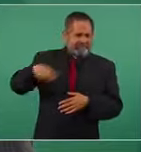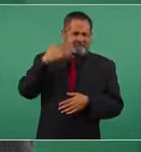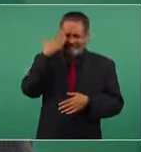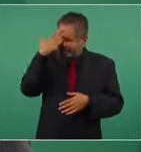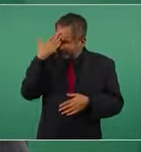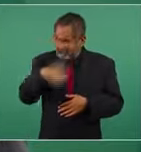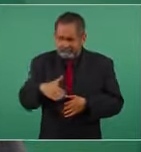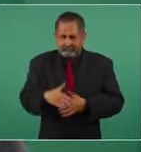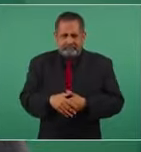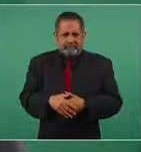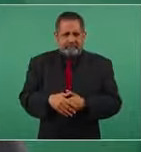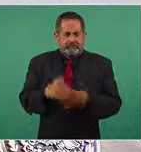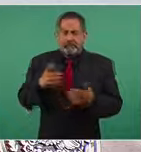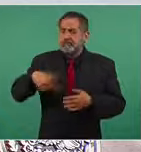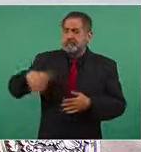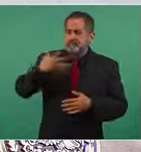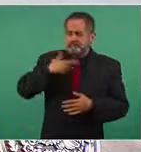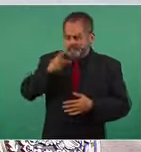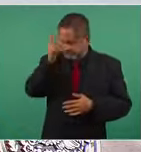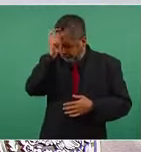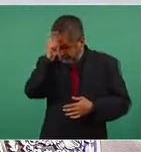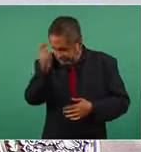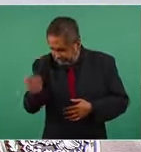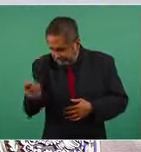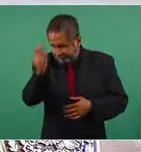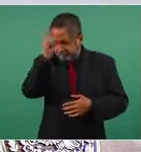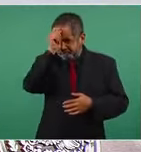ahora sí que me quito el sombrero frente al pueblo